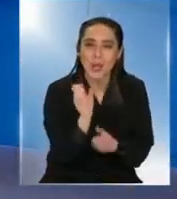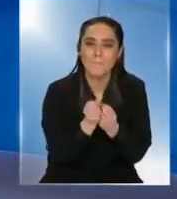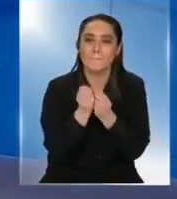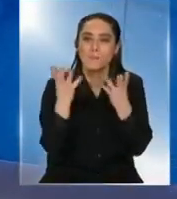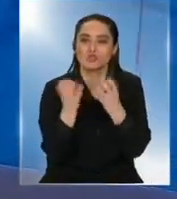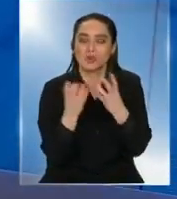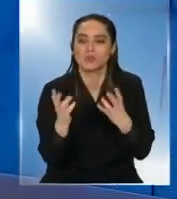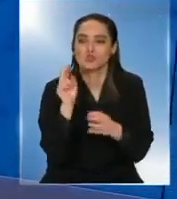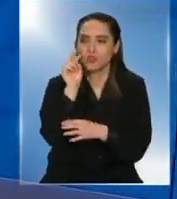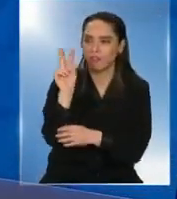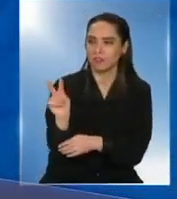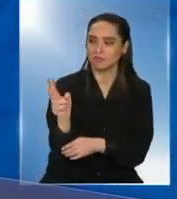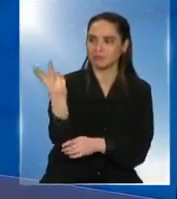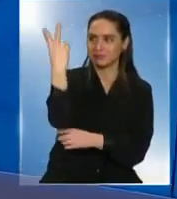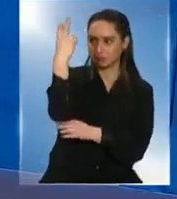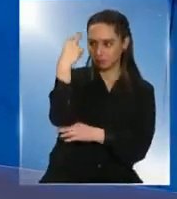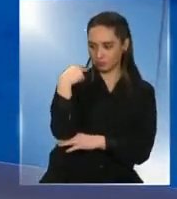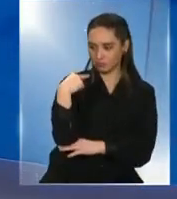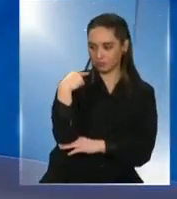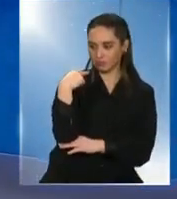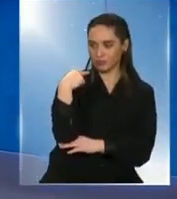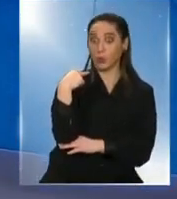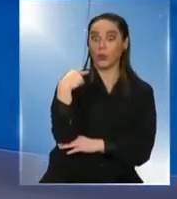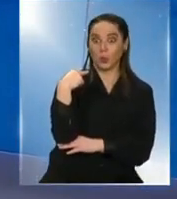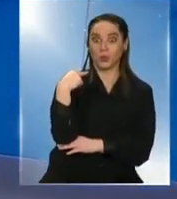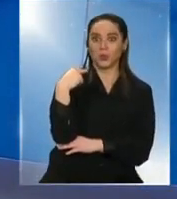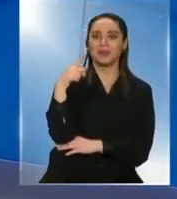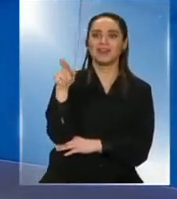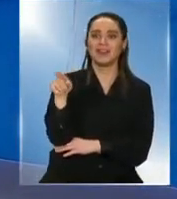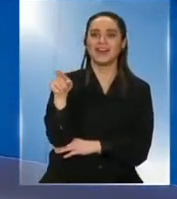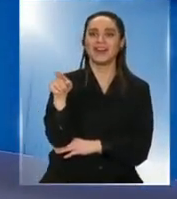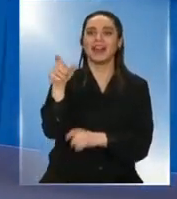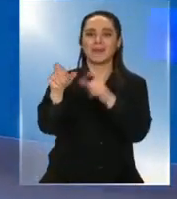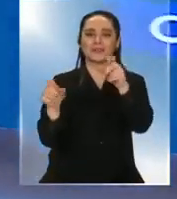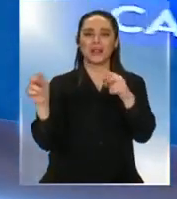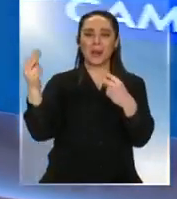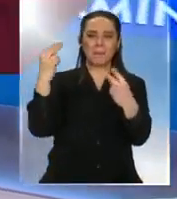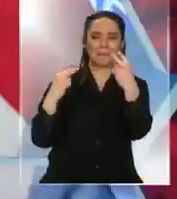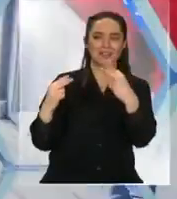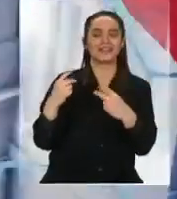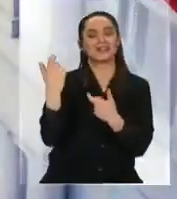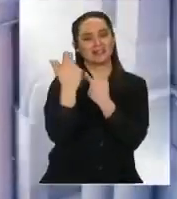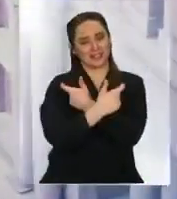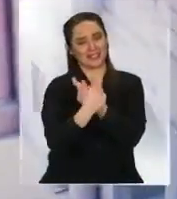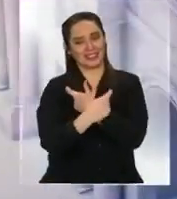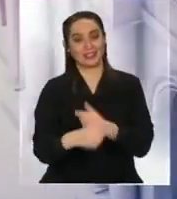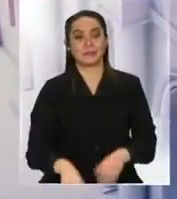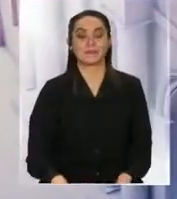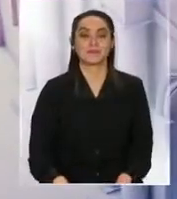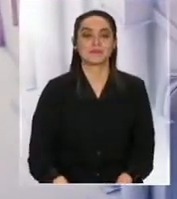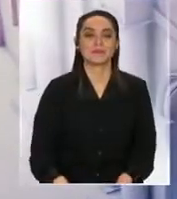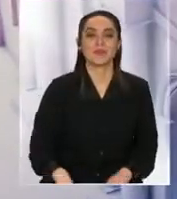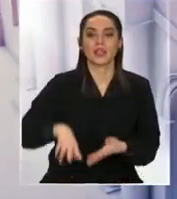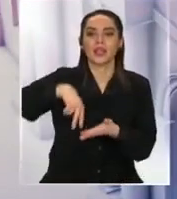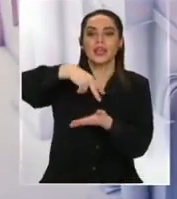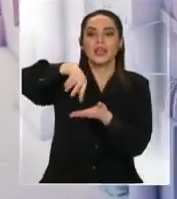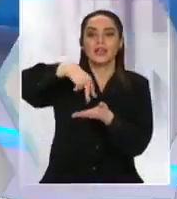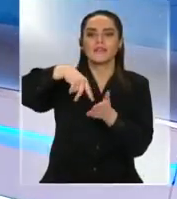mirarse y empieza a disfrutar como lo ve el resto Te tengo que contar algo El baile que mostramos